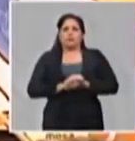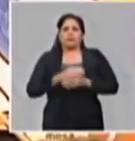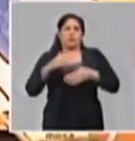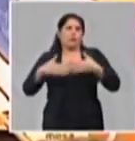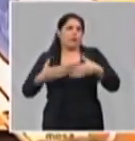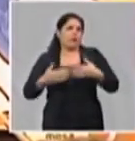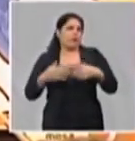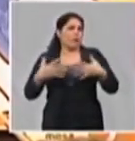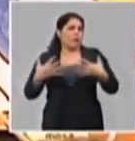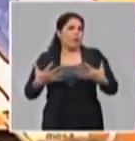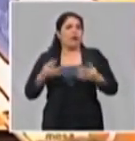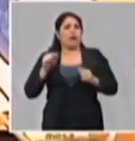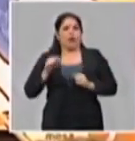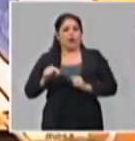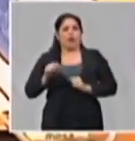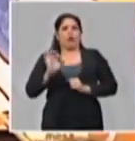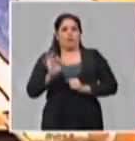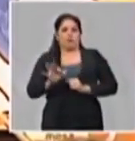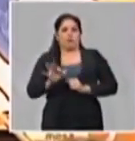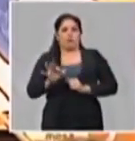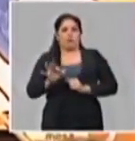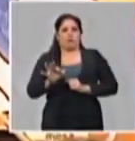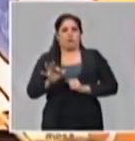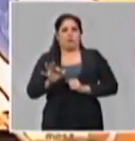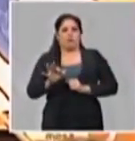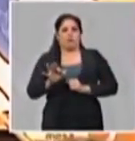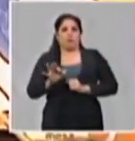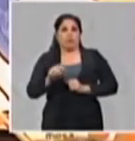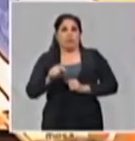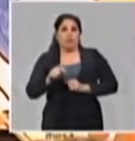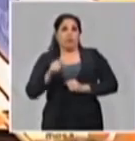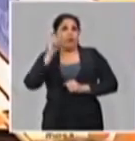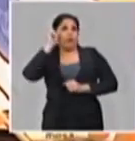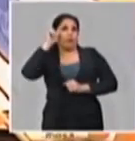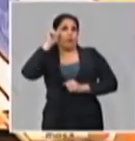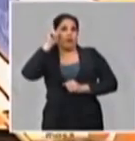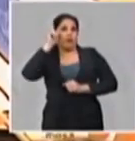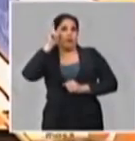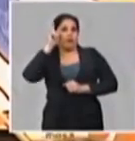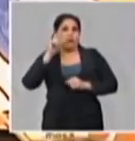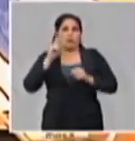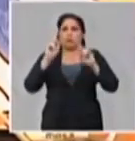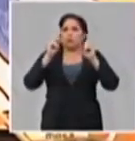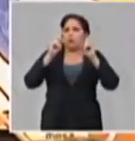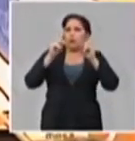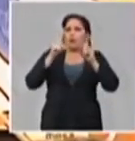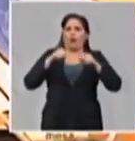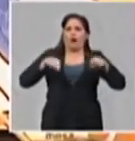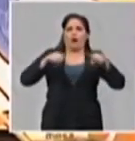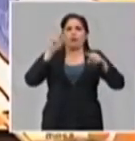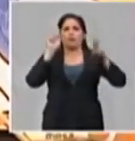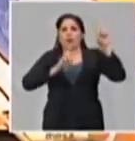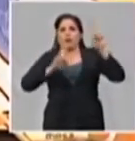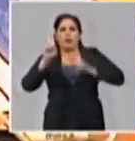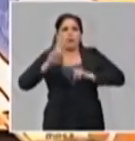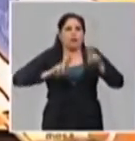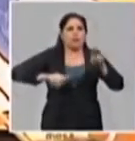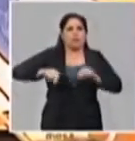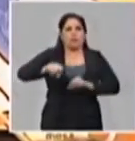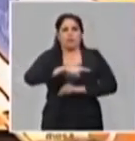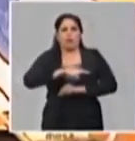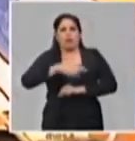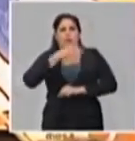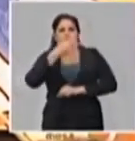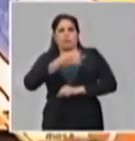que se presente. Y bueno, previendo todas estas experiencias y los diferentes escenarios, así